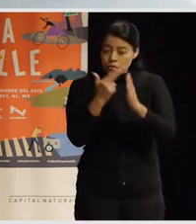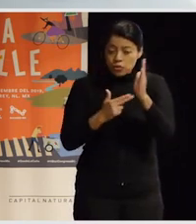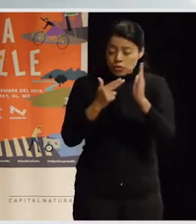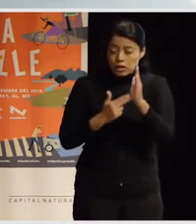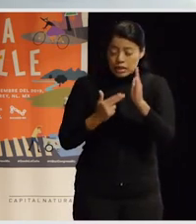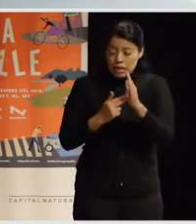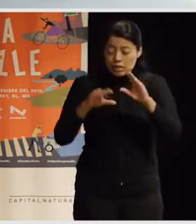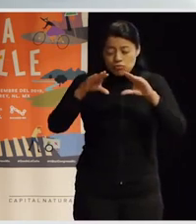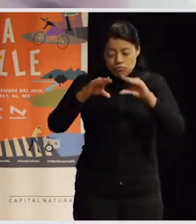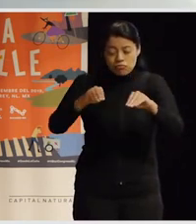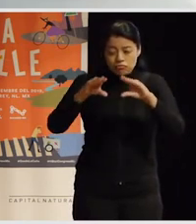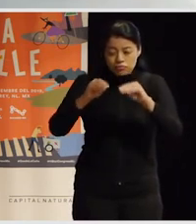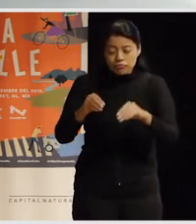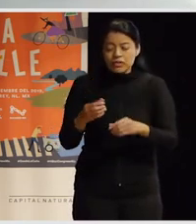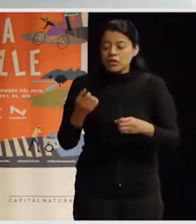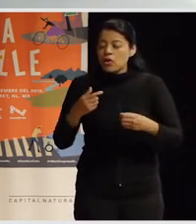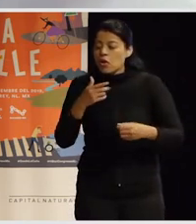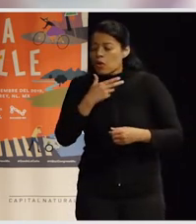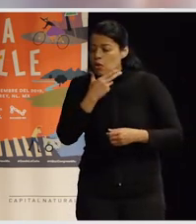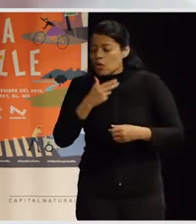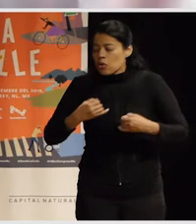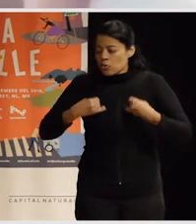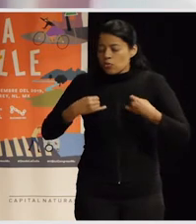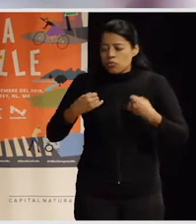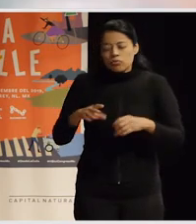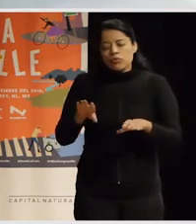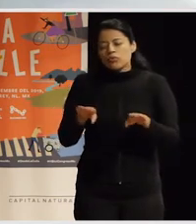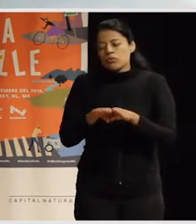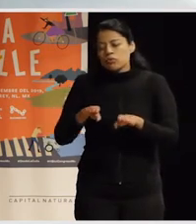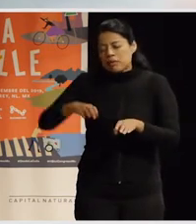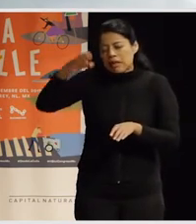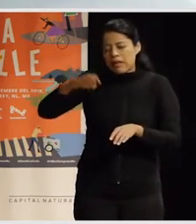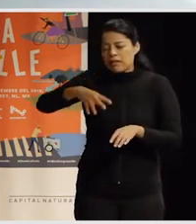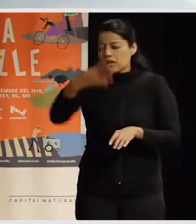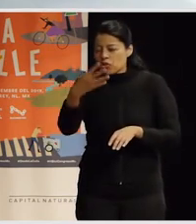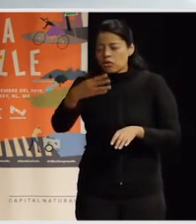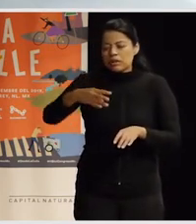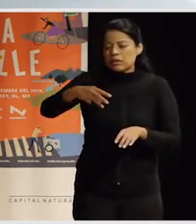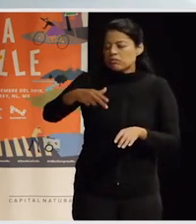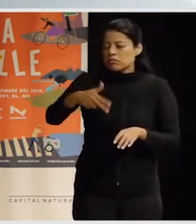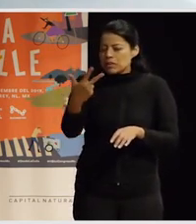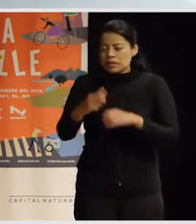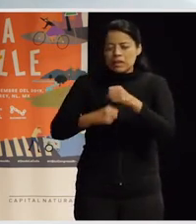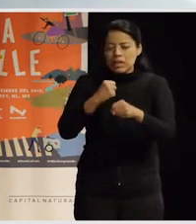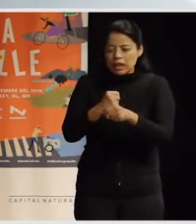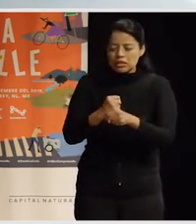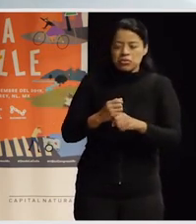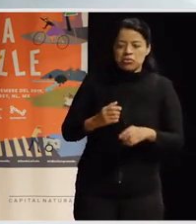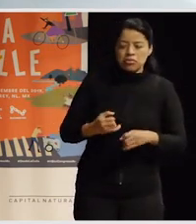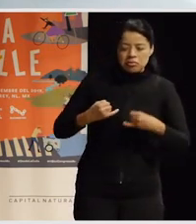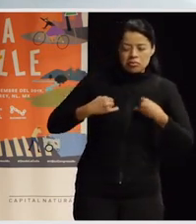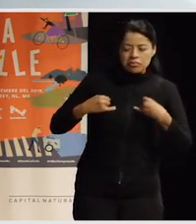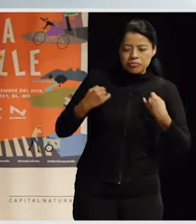que hicimos con adolescentes de entre 14, 13, 14 años, hicimos unas preguntas al principio, ¿no? Antes de hacer toda